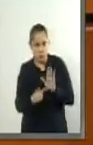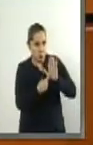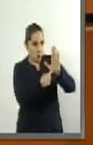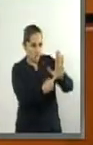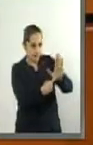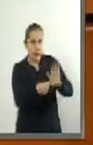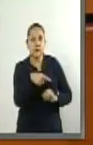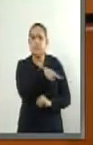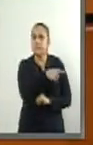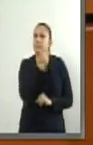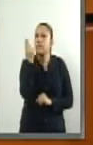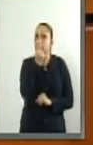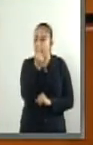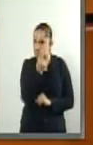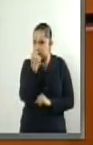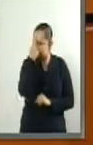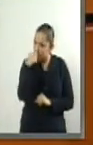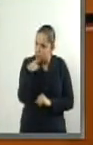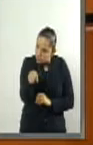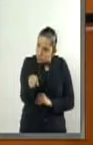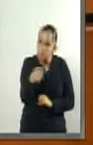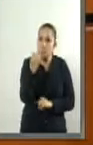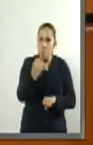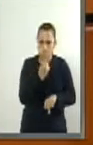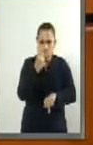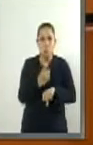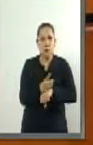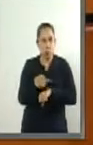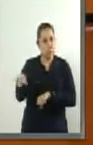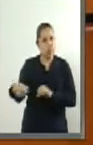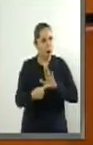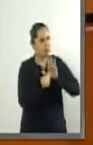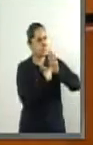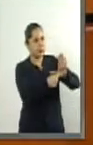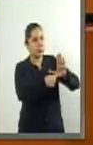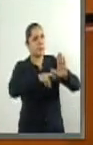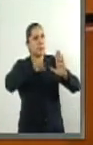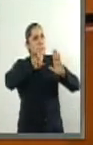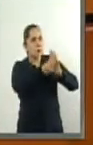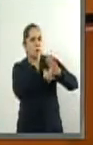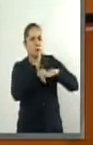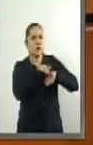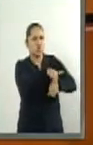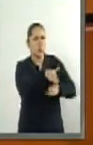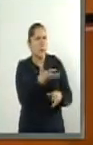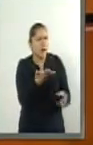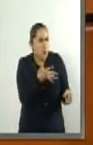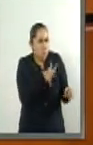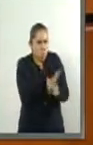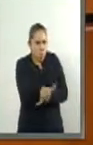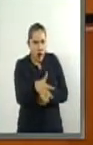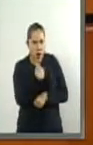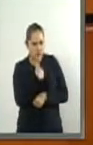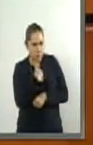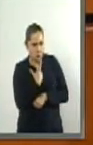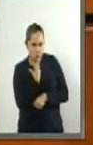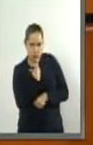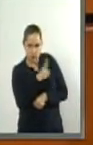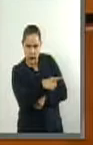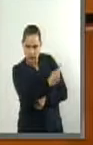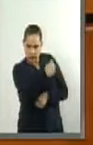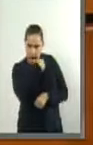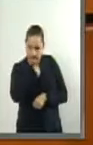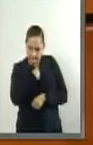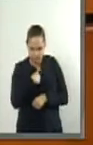se le dé oportunidad de argumentar a su vez de esos hechos que el demandado pudo haber insertado en la